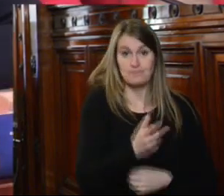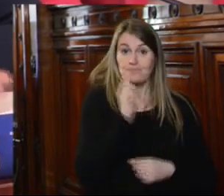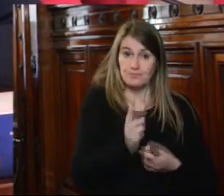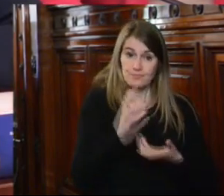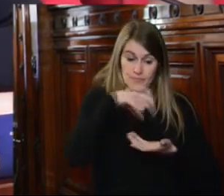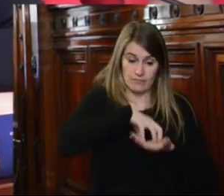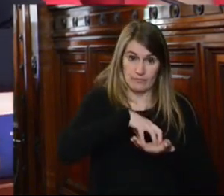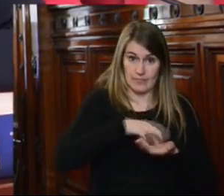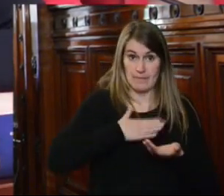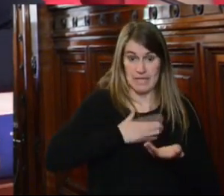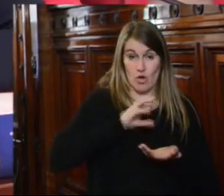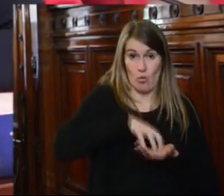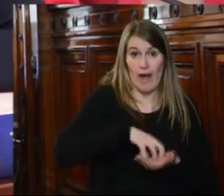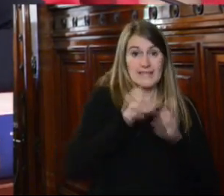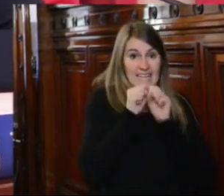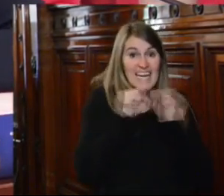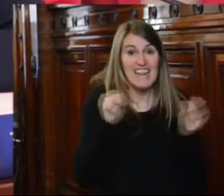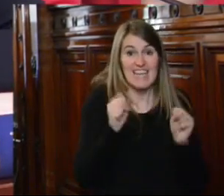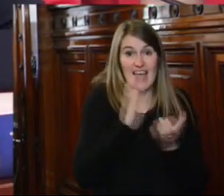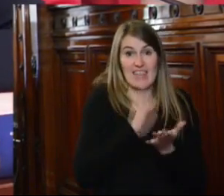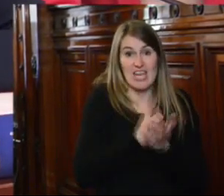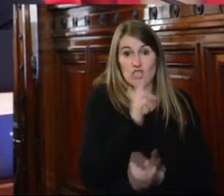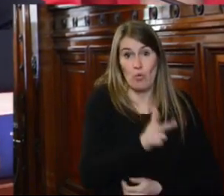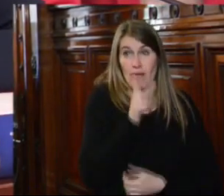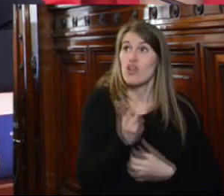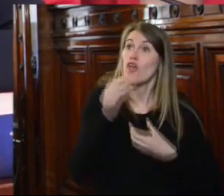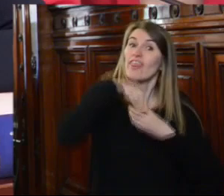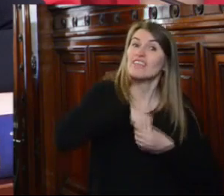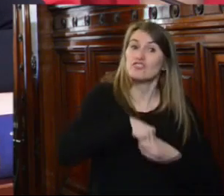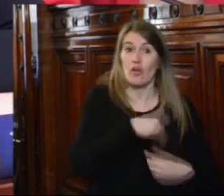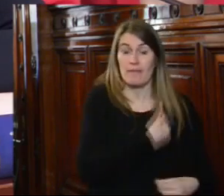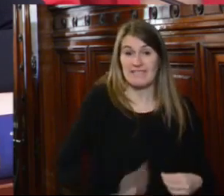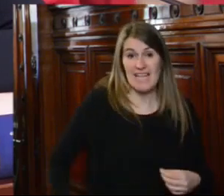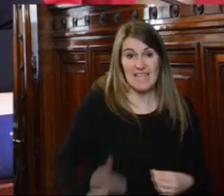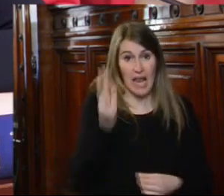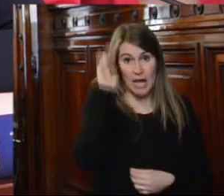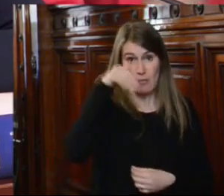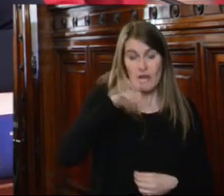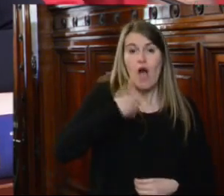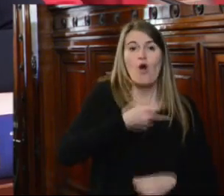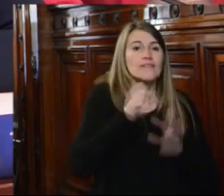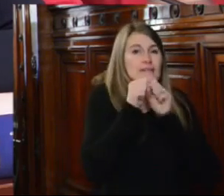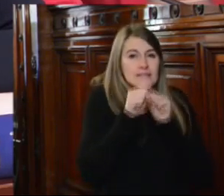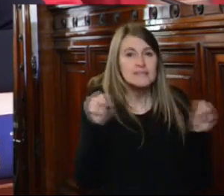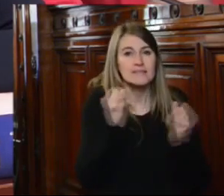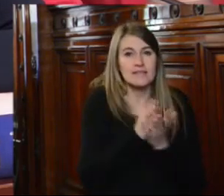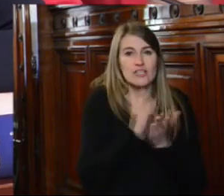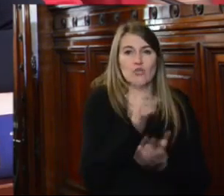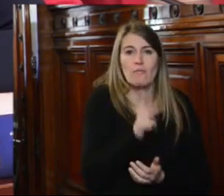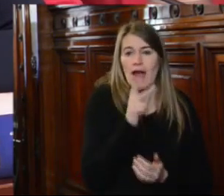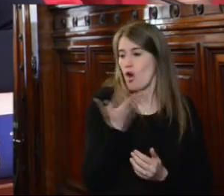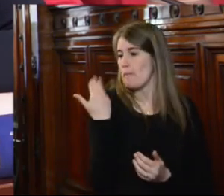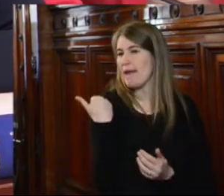especialmente la Secretaría de Derechos Humanos de Presidencia de la República la Secretaría de Derechos Humanos para el pasado reciente